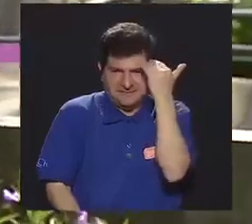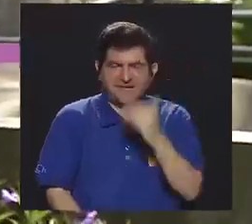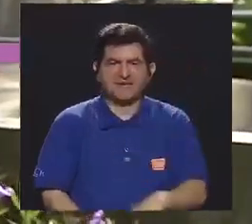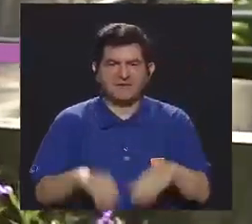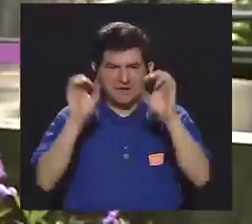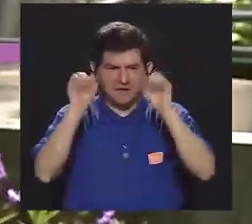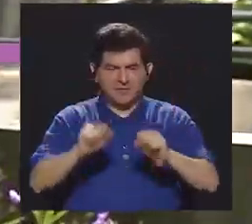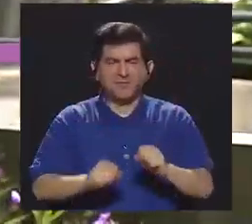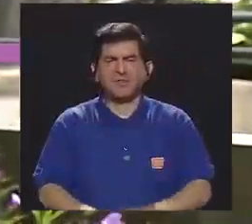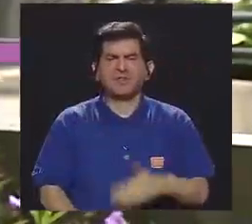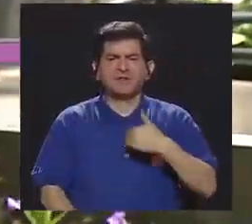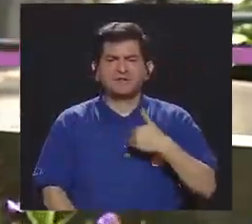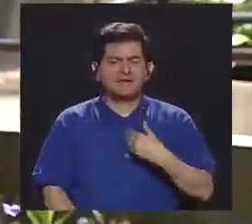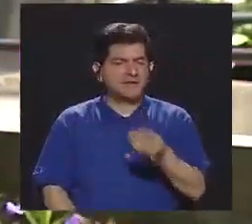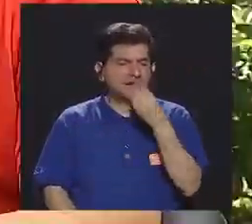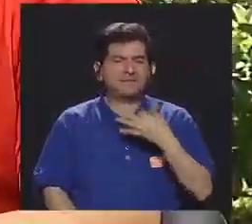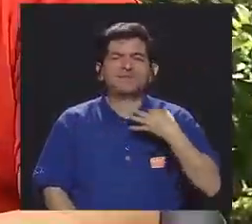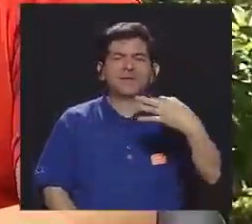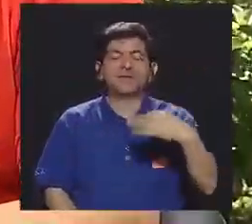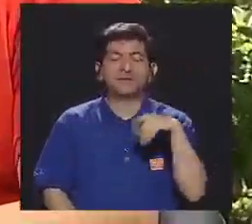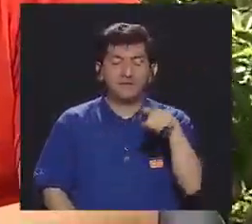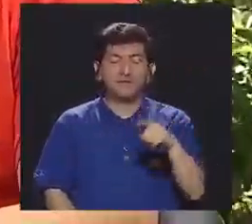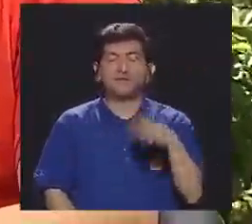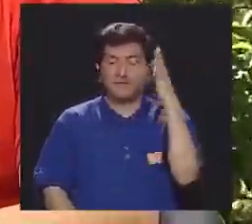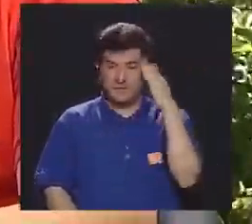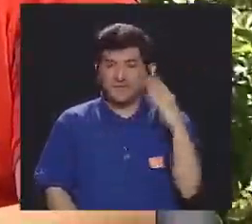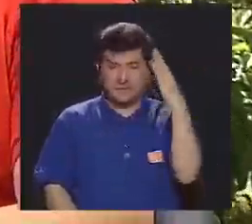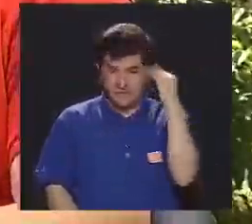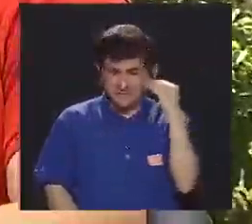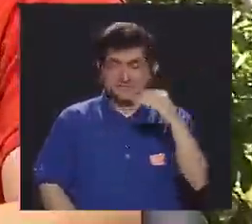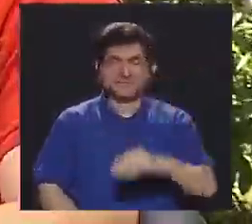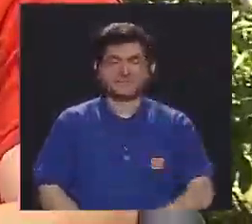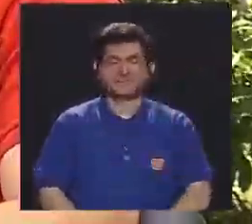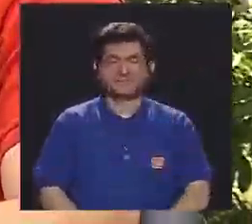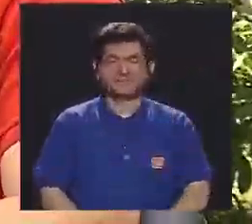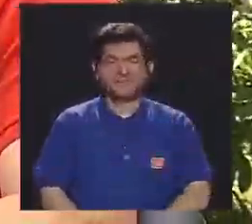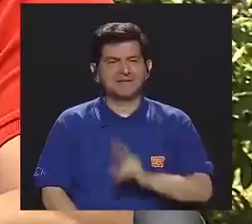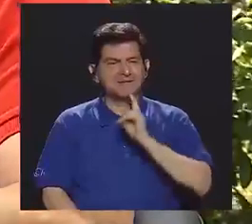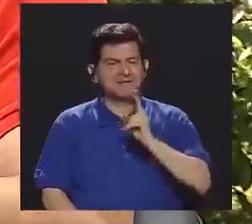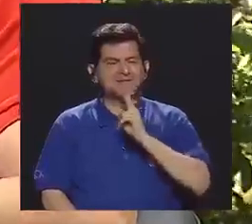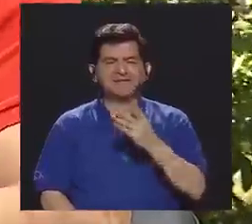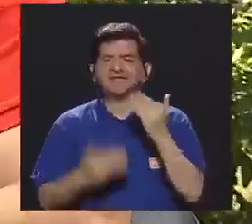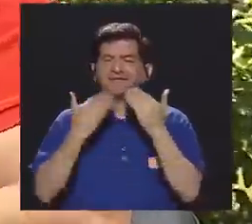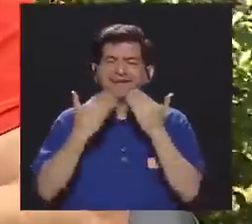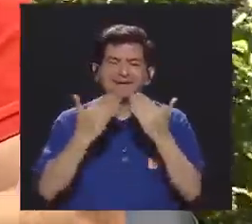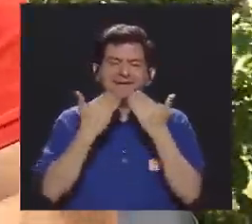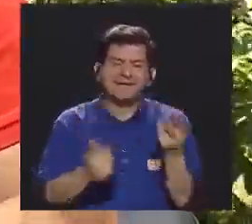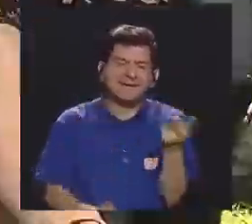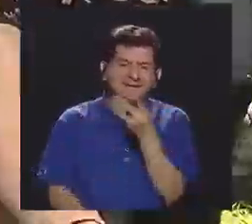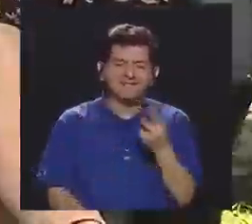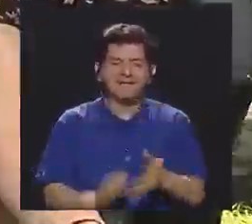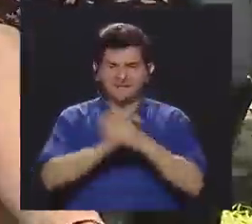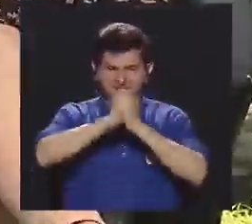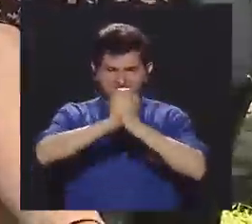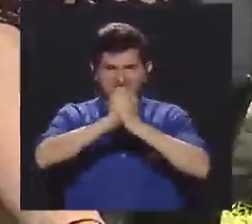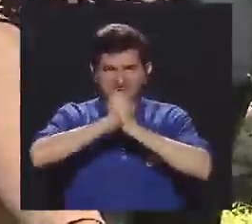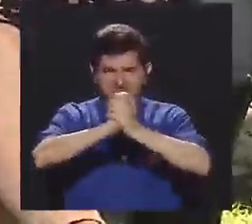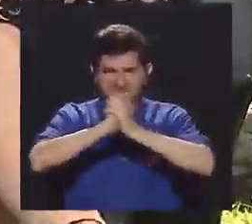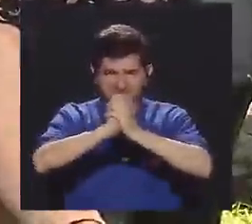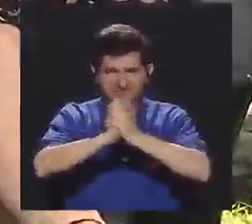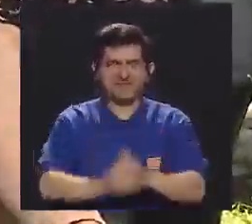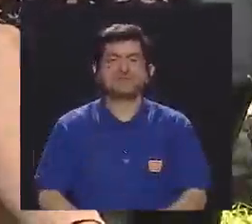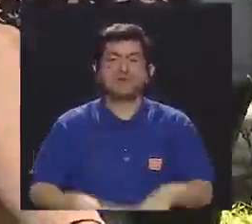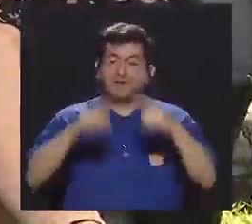obtener su alimento en el día a día. Y eso es lo que ustedes han podido vivir. Bueno, de verdad que muchísimas gracias a ambas, felicitarles